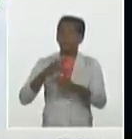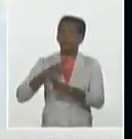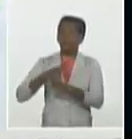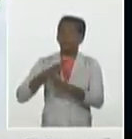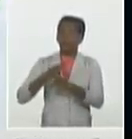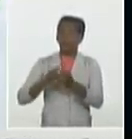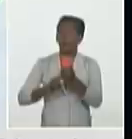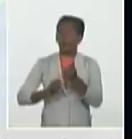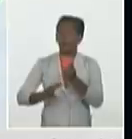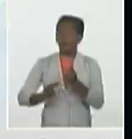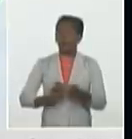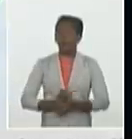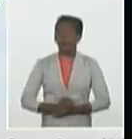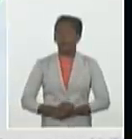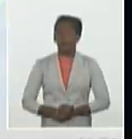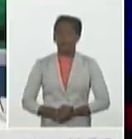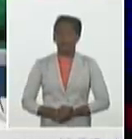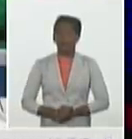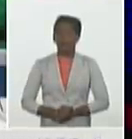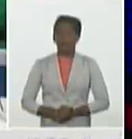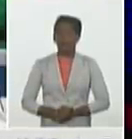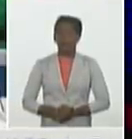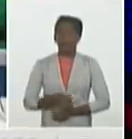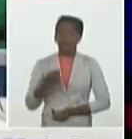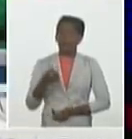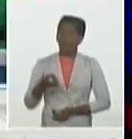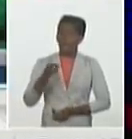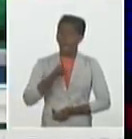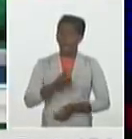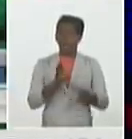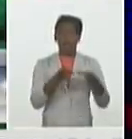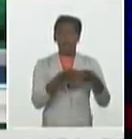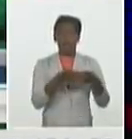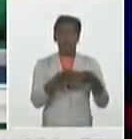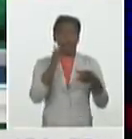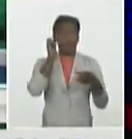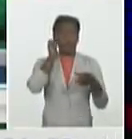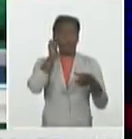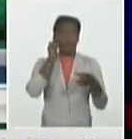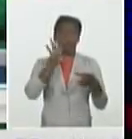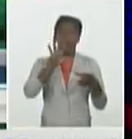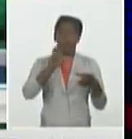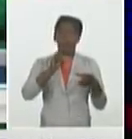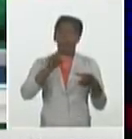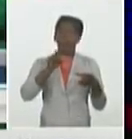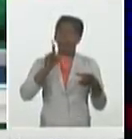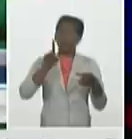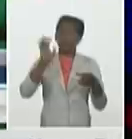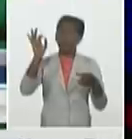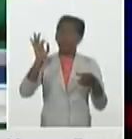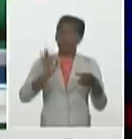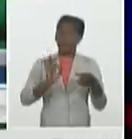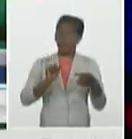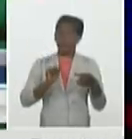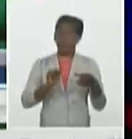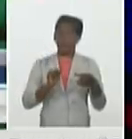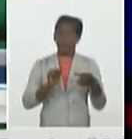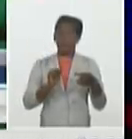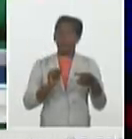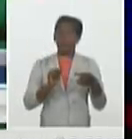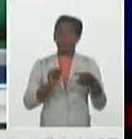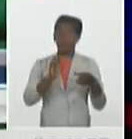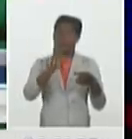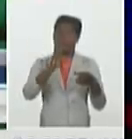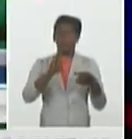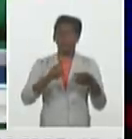Ayer del sexo femenino el 50,1% de los diagnosticados en el acumulado